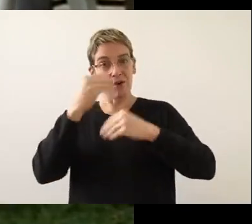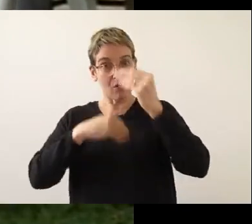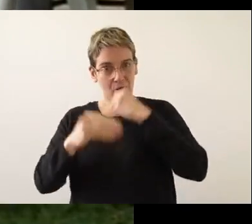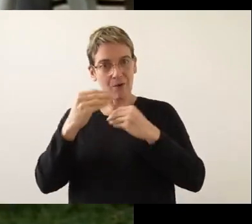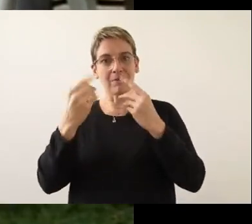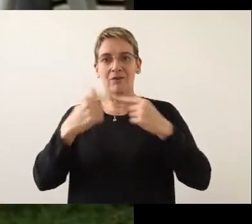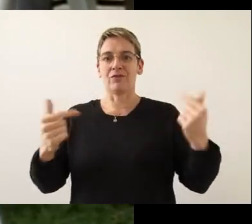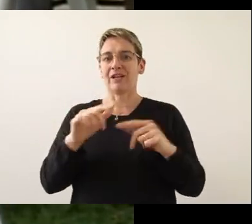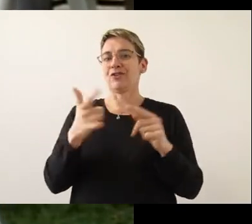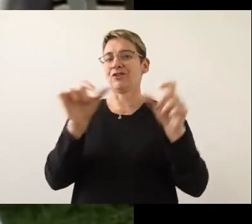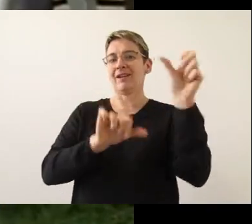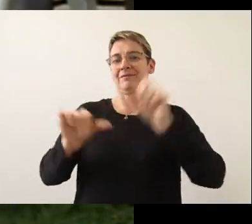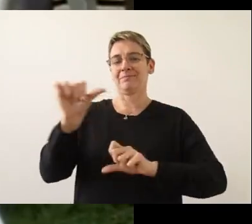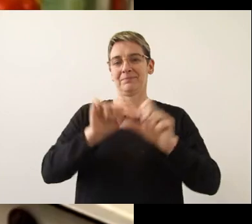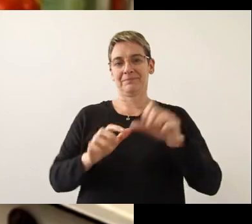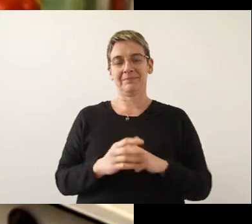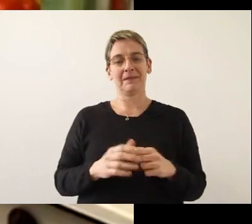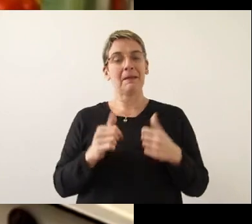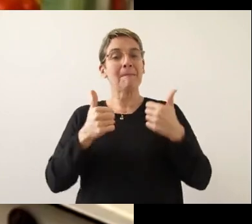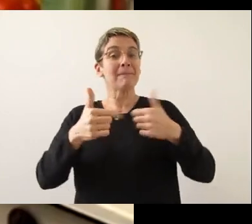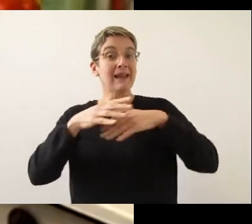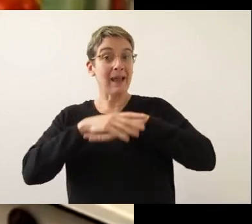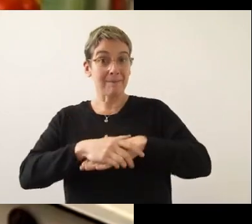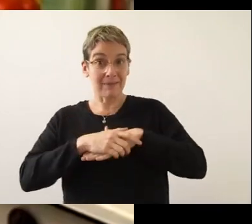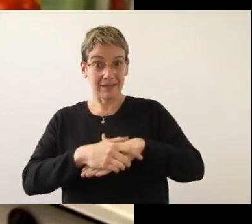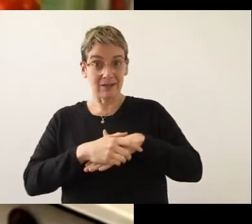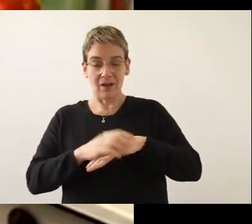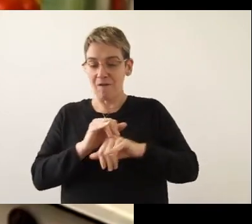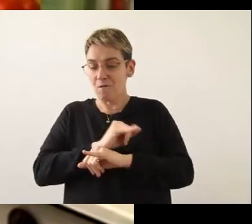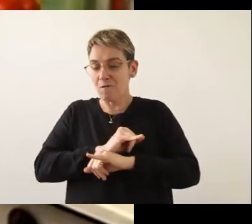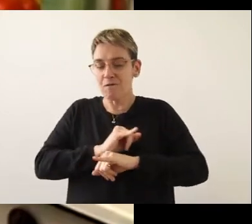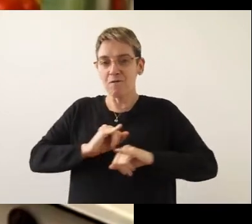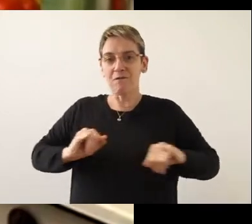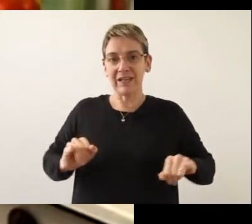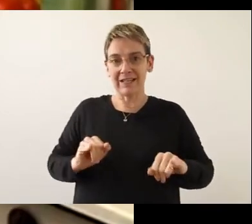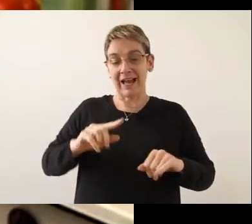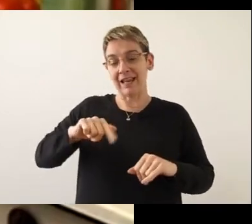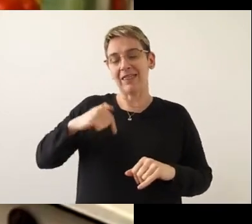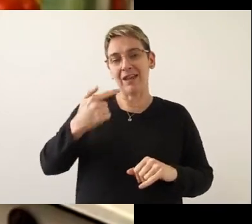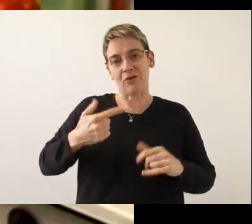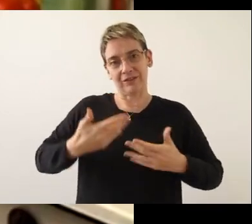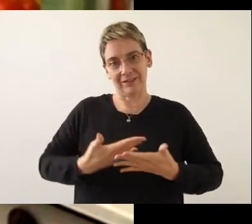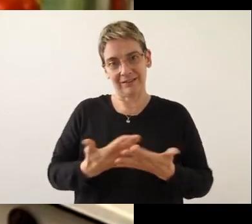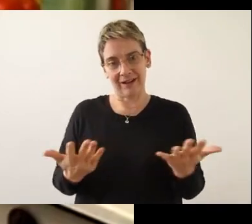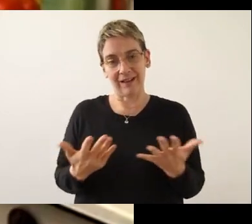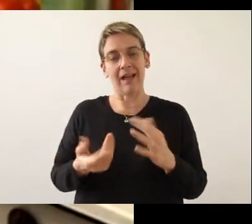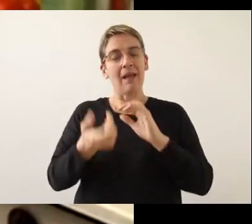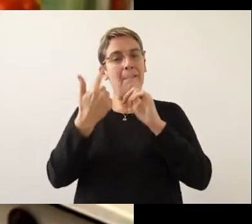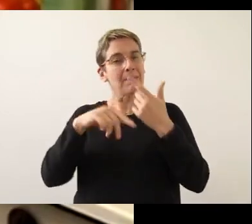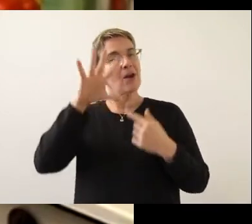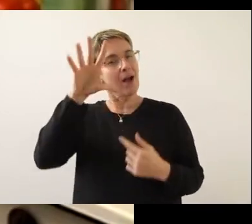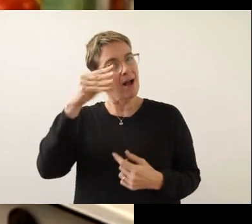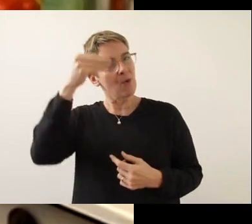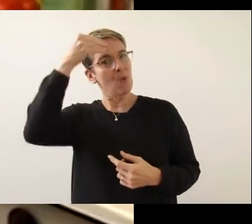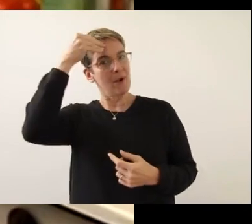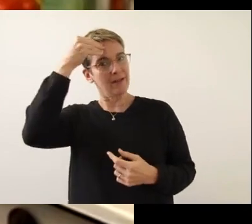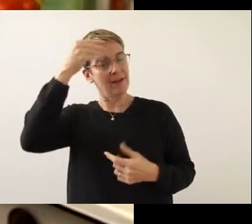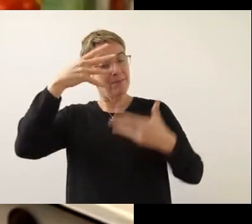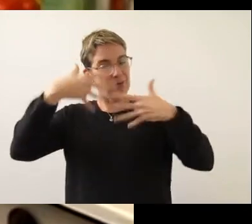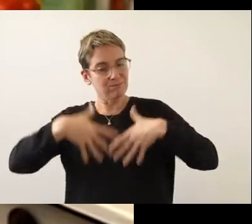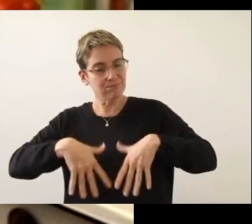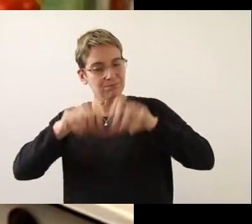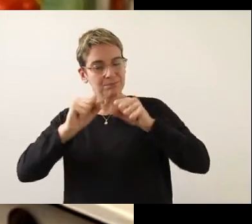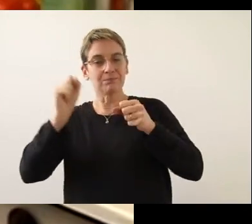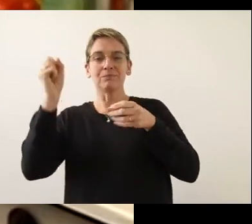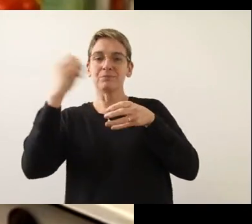consuman productos orgánicos. Bien amigos, hemos llegado al final de otra entrega pero recuerden,